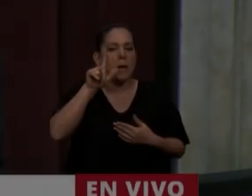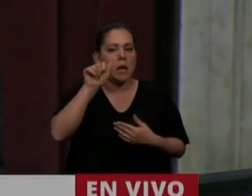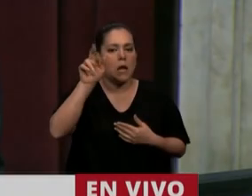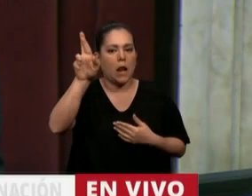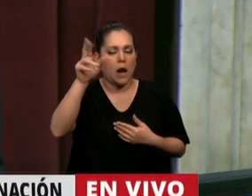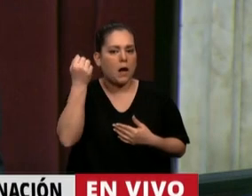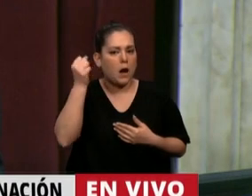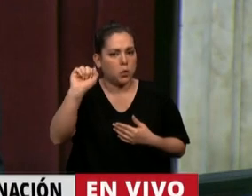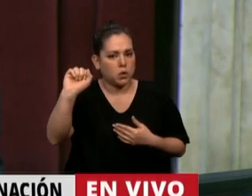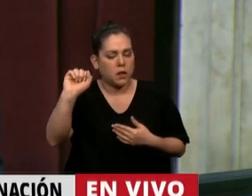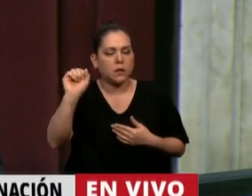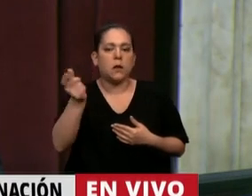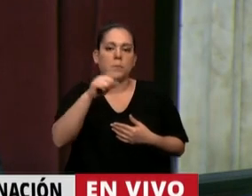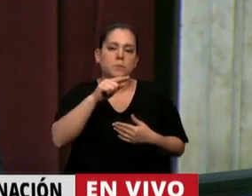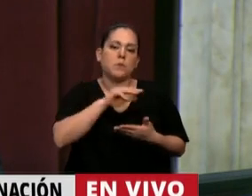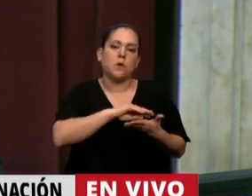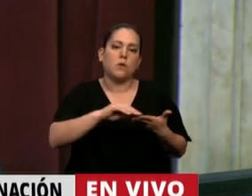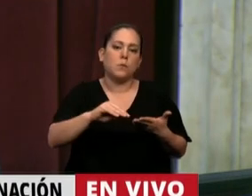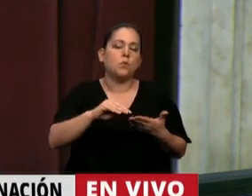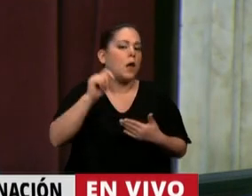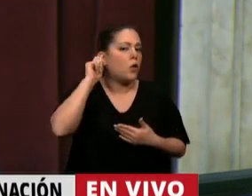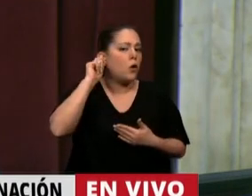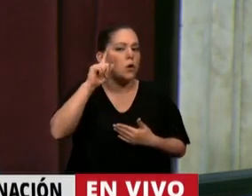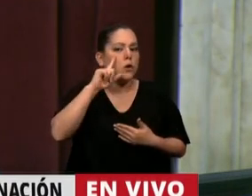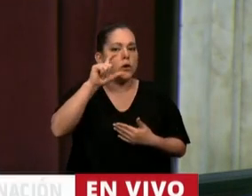En el uso de la palabra el diputado José Luis Gioja.